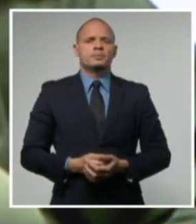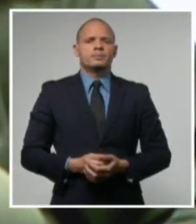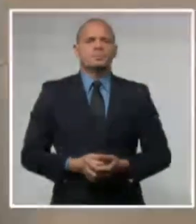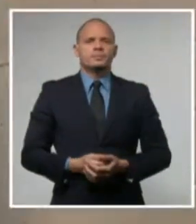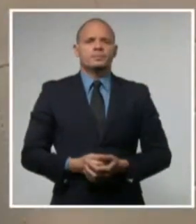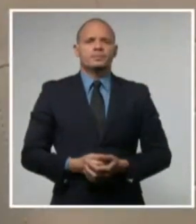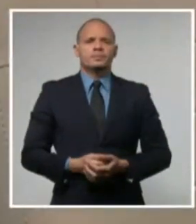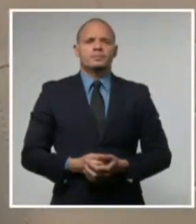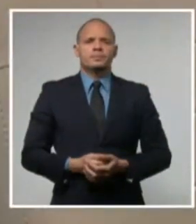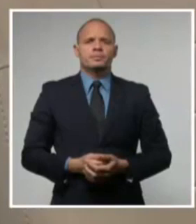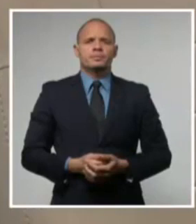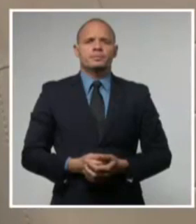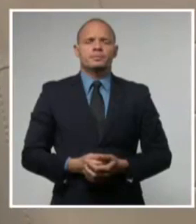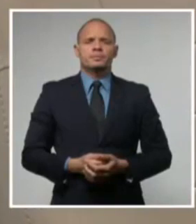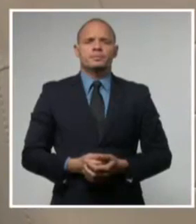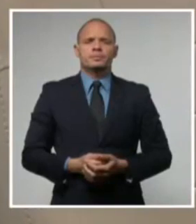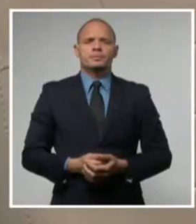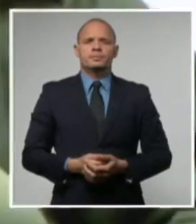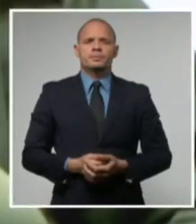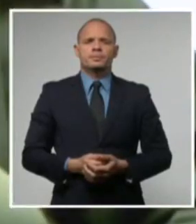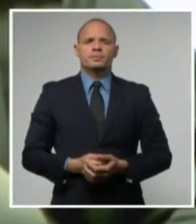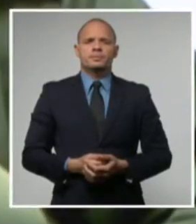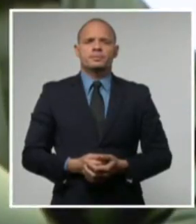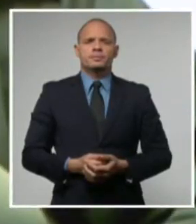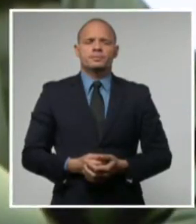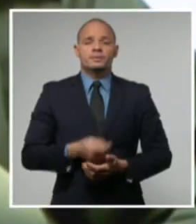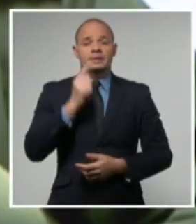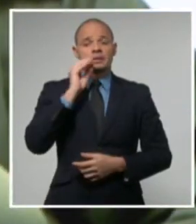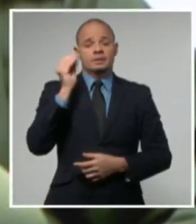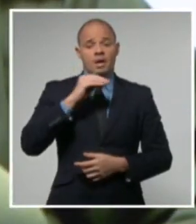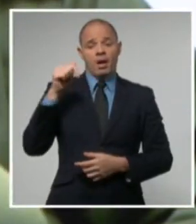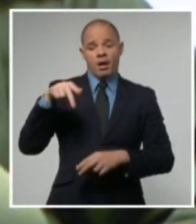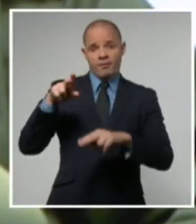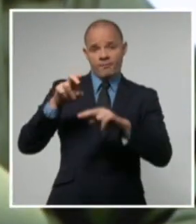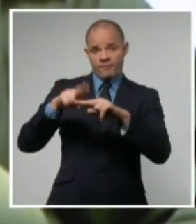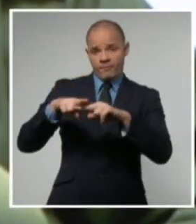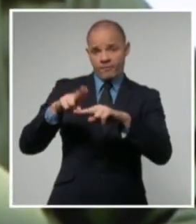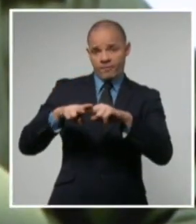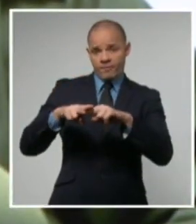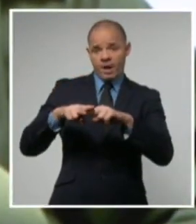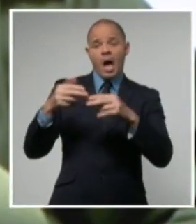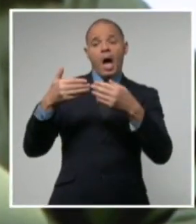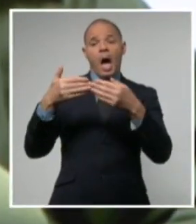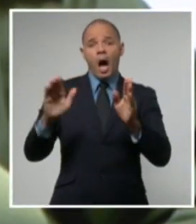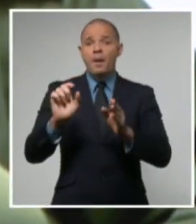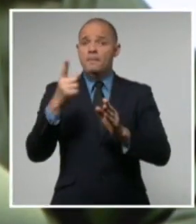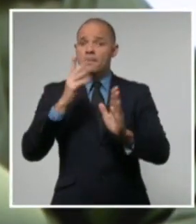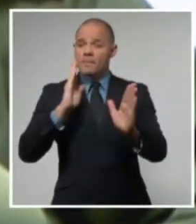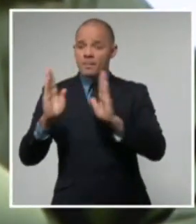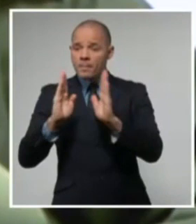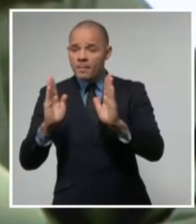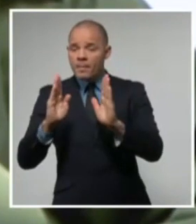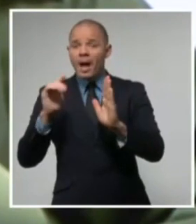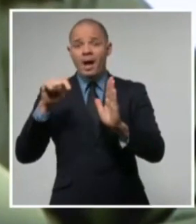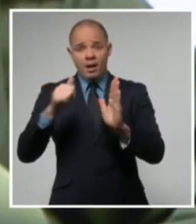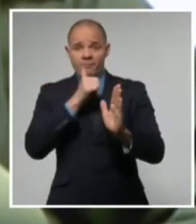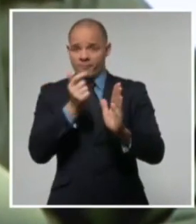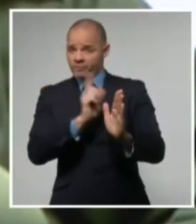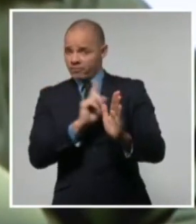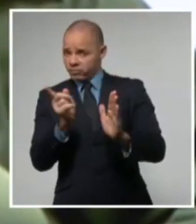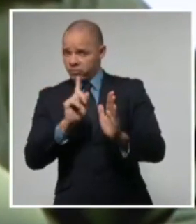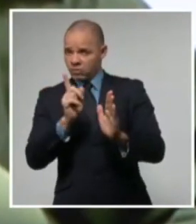y el compromiso que representa para los habaneros ese cumplimiento. Haber pasado a la primera fase